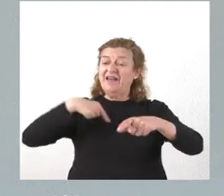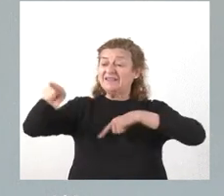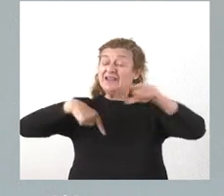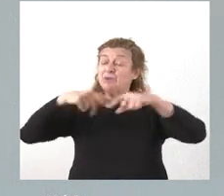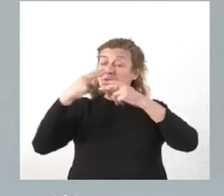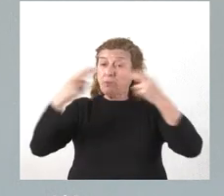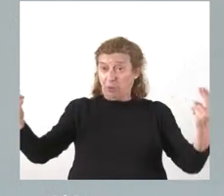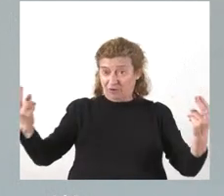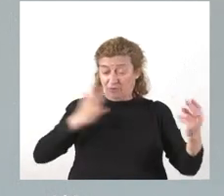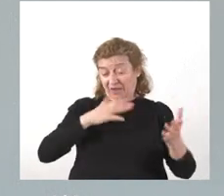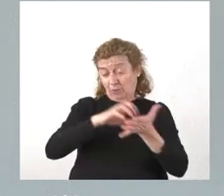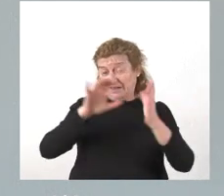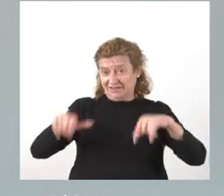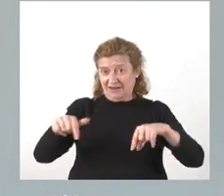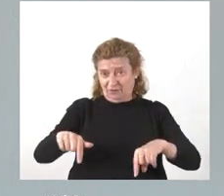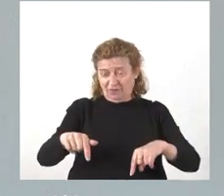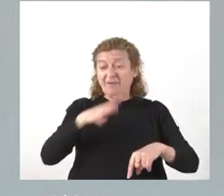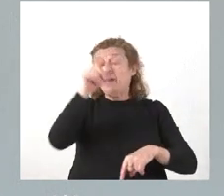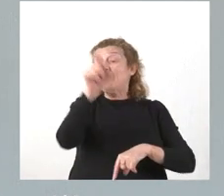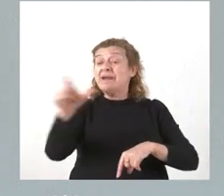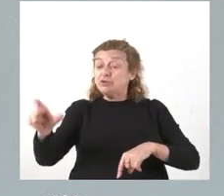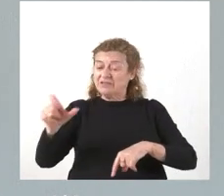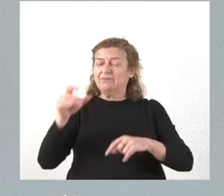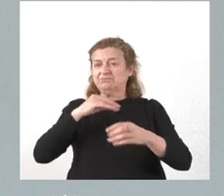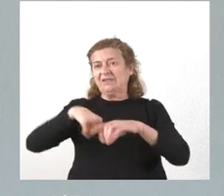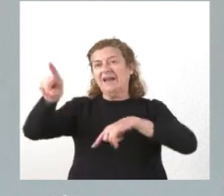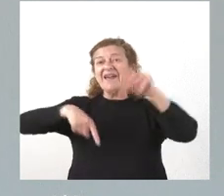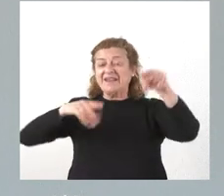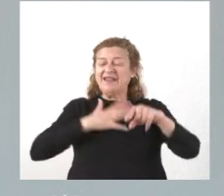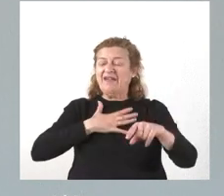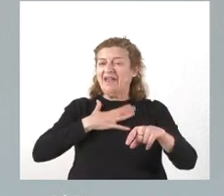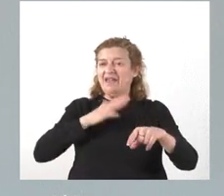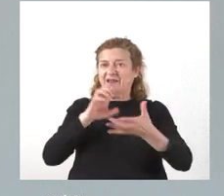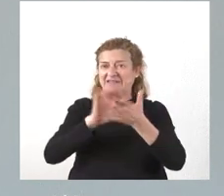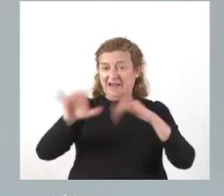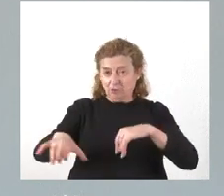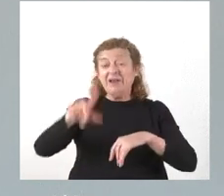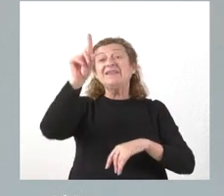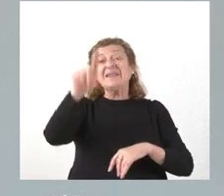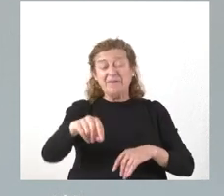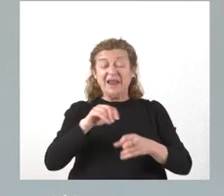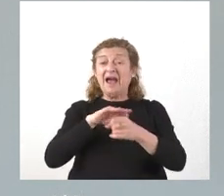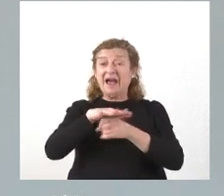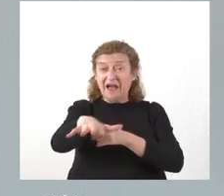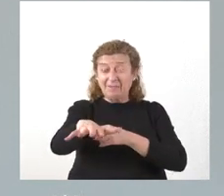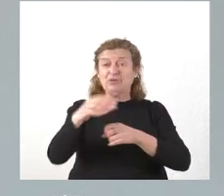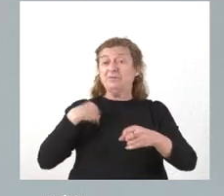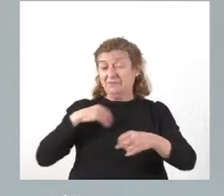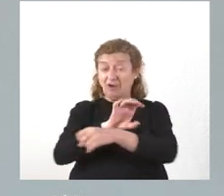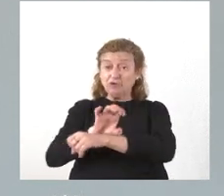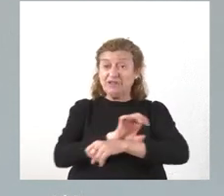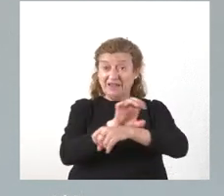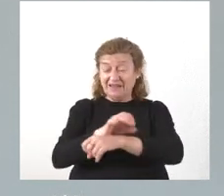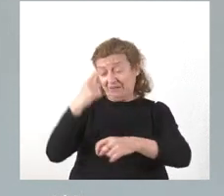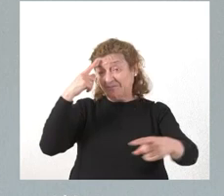público de pasajeros por carretera en nuestra comunidad autónoma. También, en el ámbito de la misma consejería y